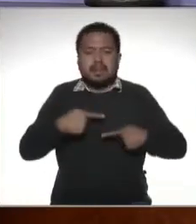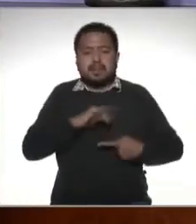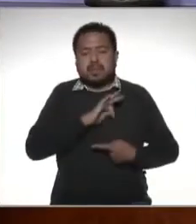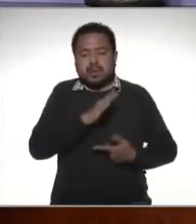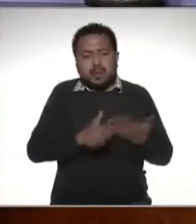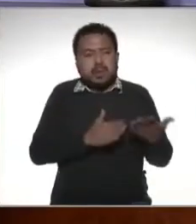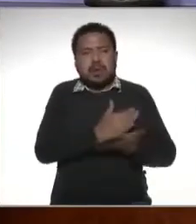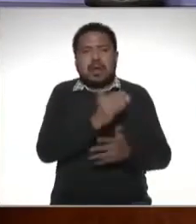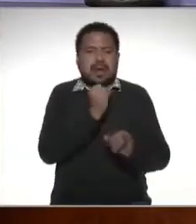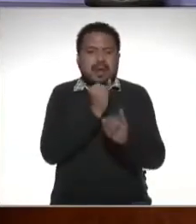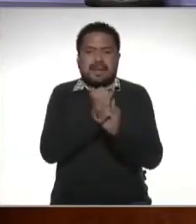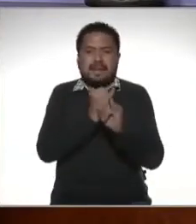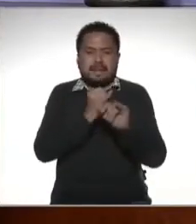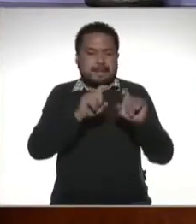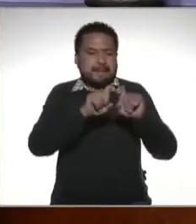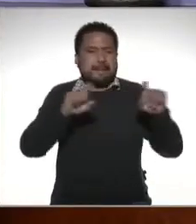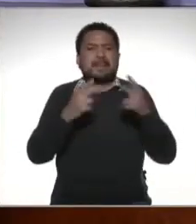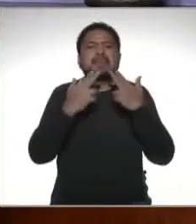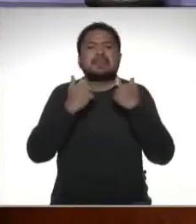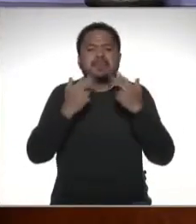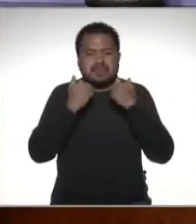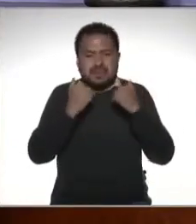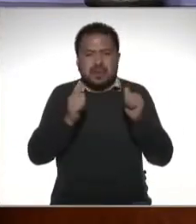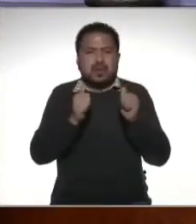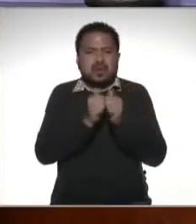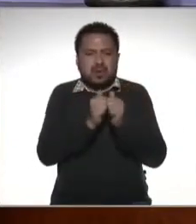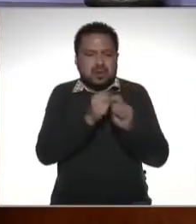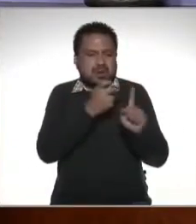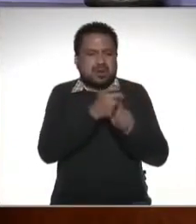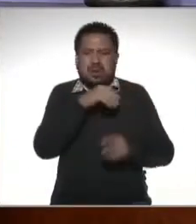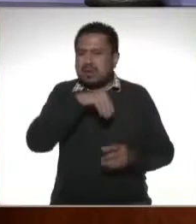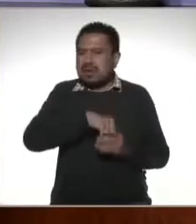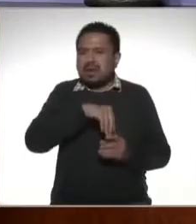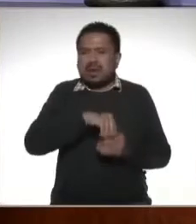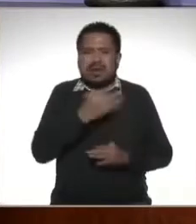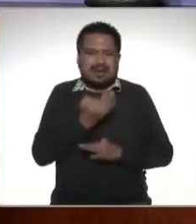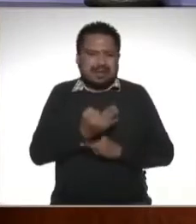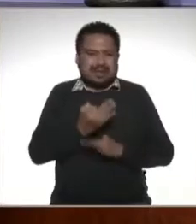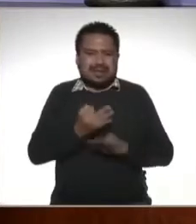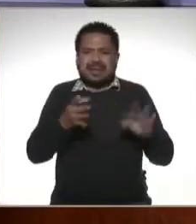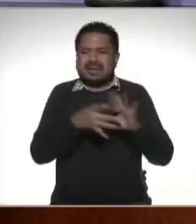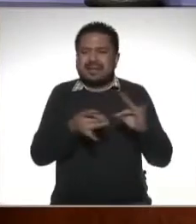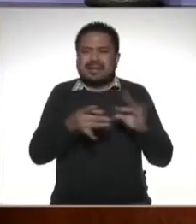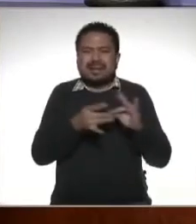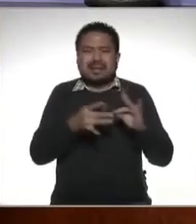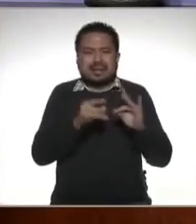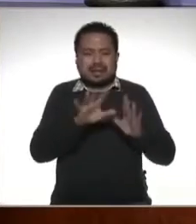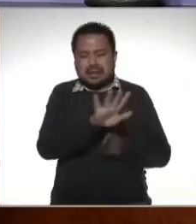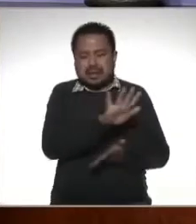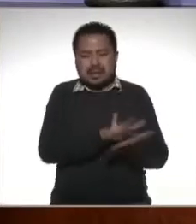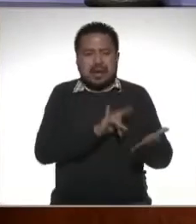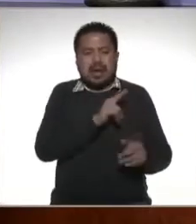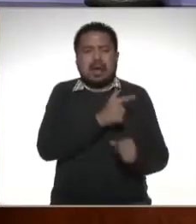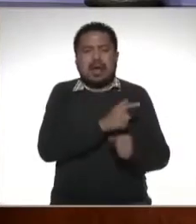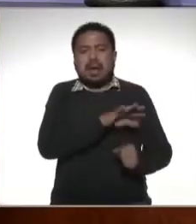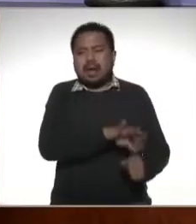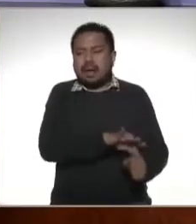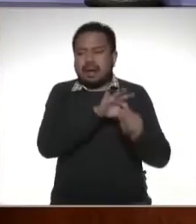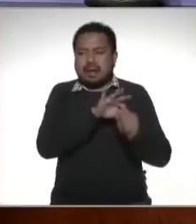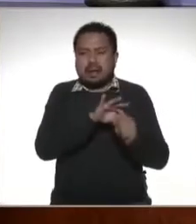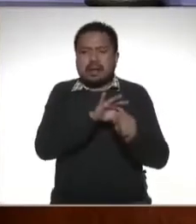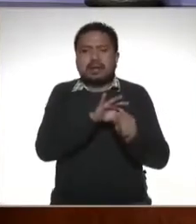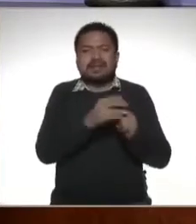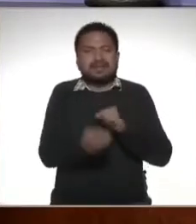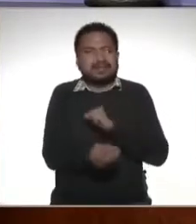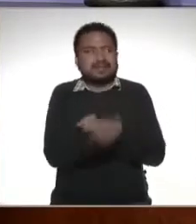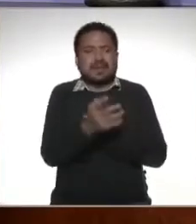meterse directamente a la parte página del SAT justamente con esta contraseña que hablábamos que se obtiene cuando nos damos de alta en el RFC